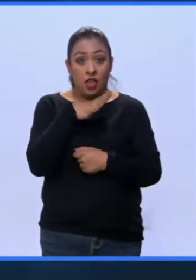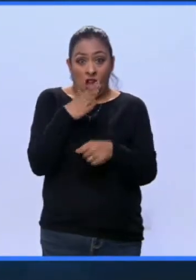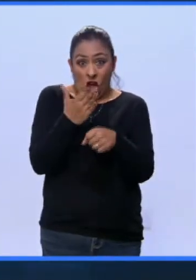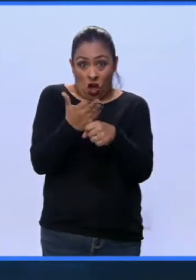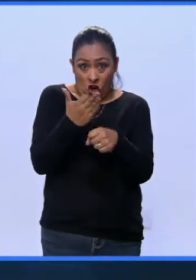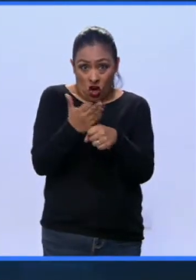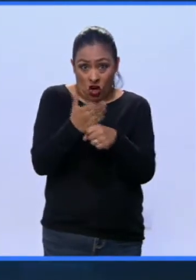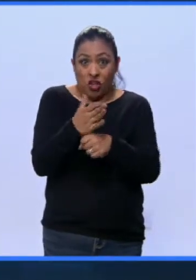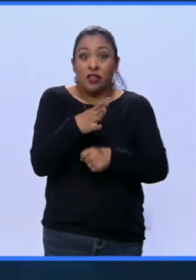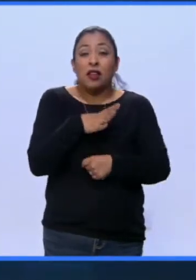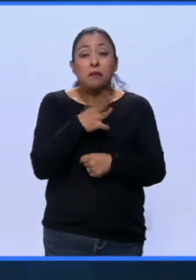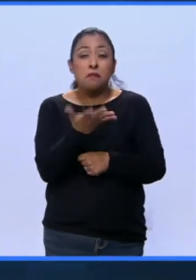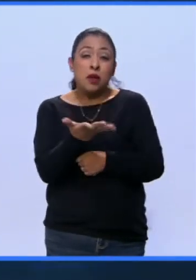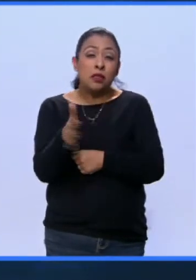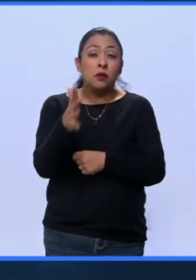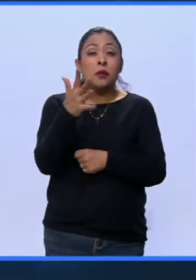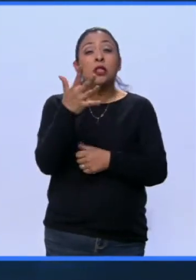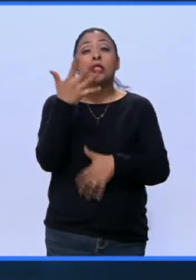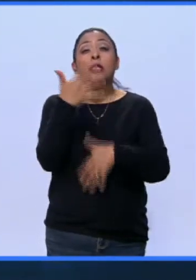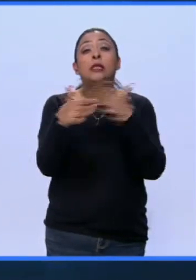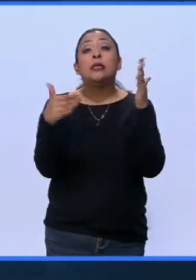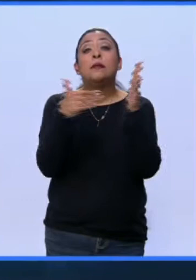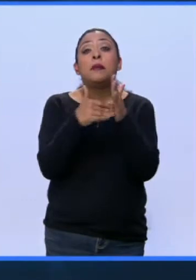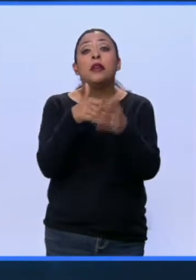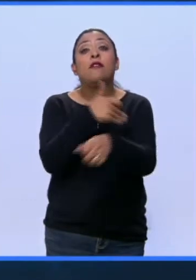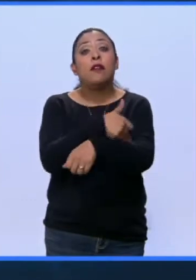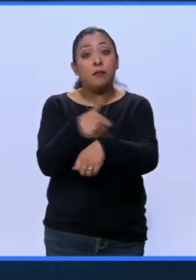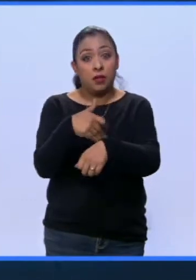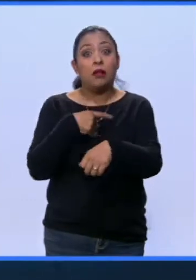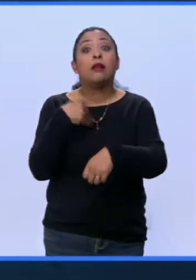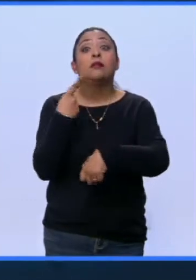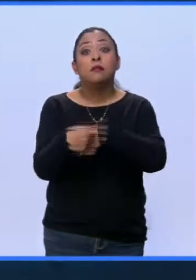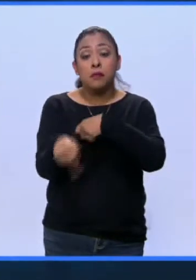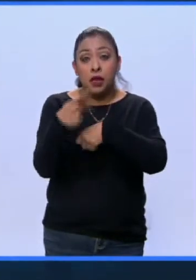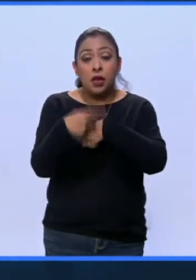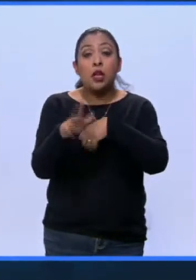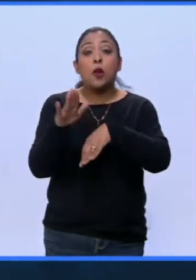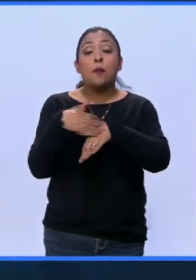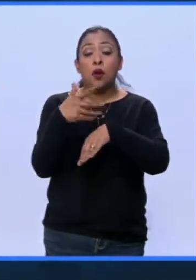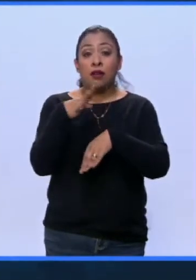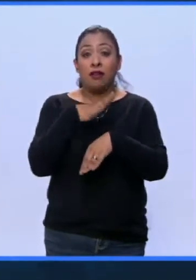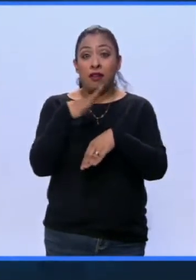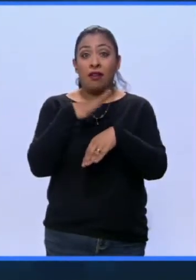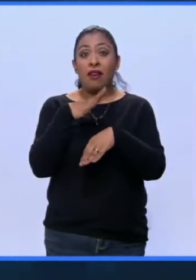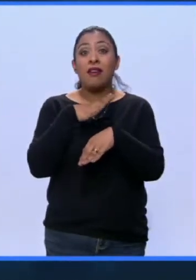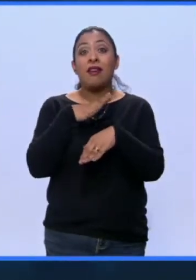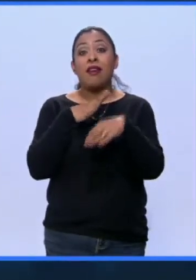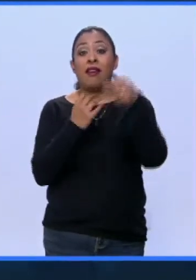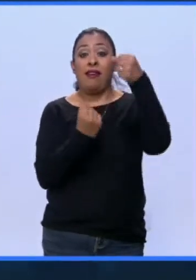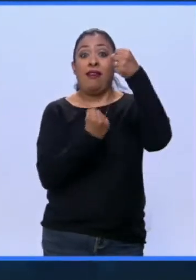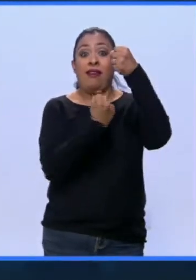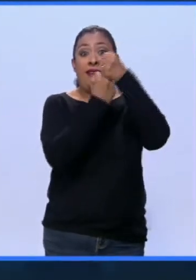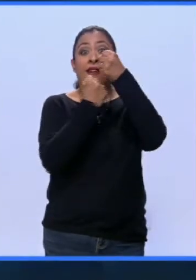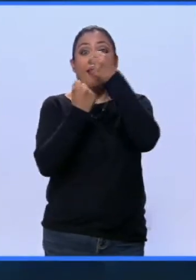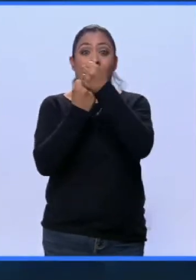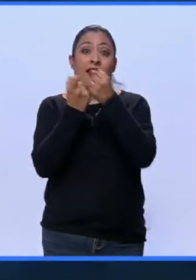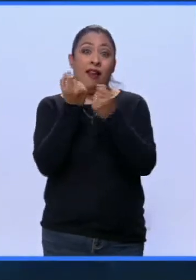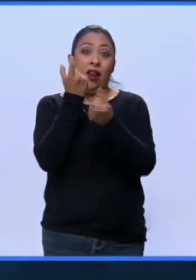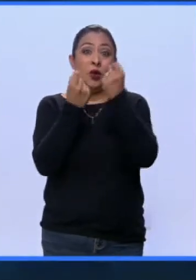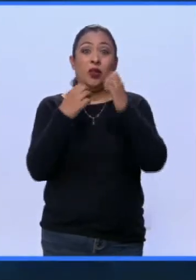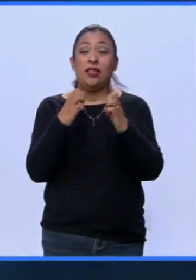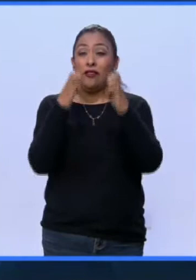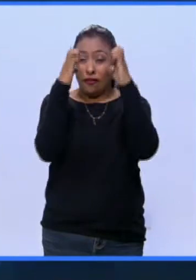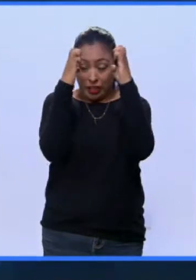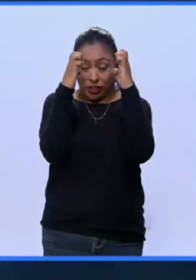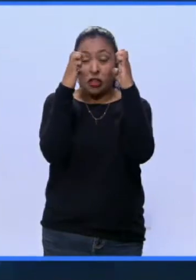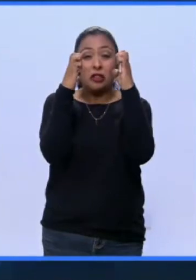momento fácil 15.000 familias en riesgo de protección civil porque están colocados en las estructuras de inmuebles que no